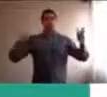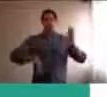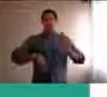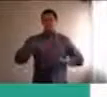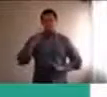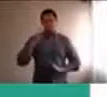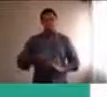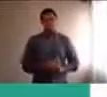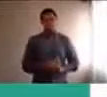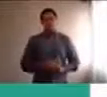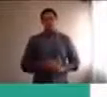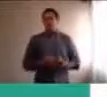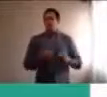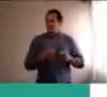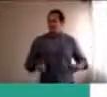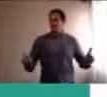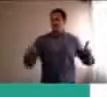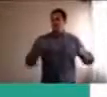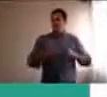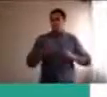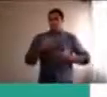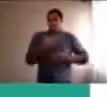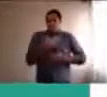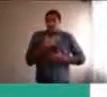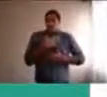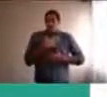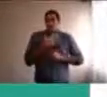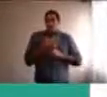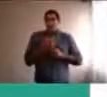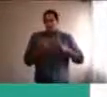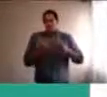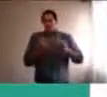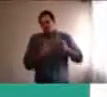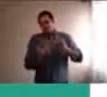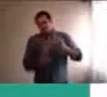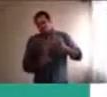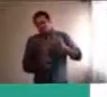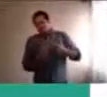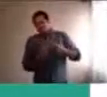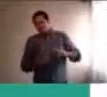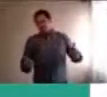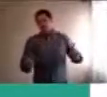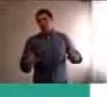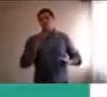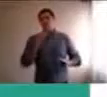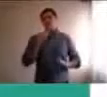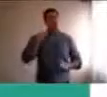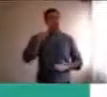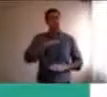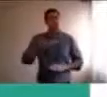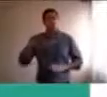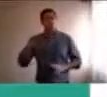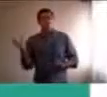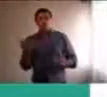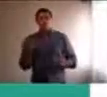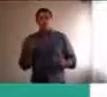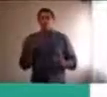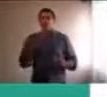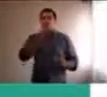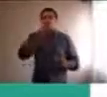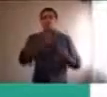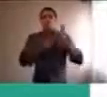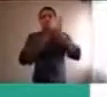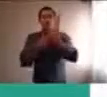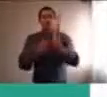diferentes tipos, de miedos, y también, diferentes maneras, en la que los niños, las despliegan, y las muestran, hay